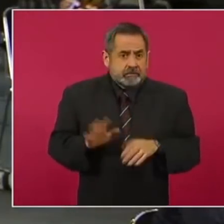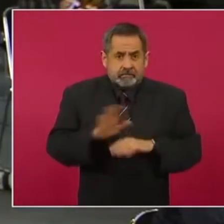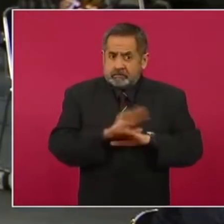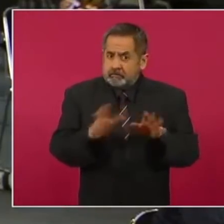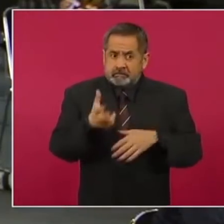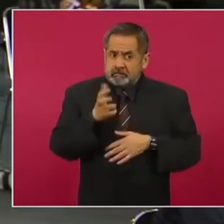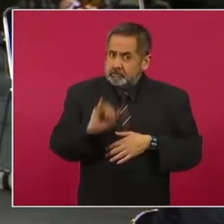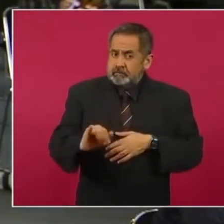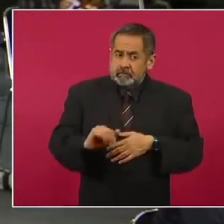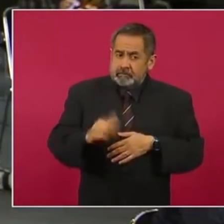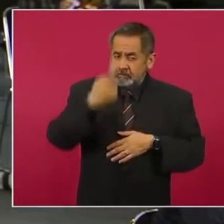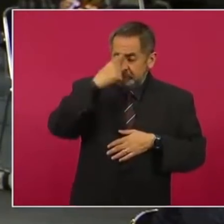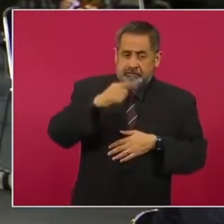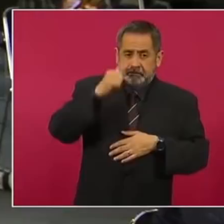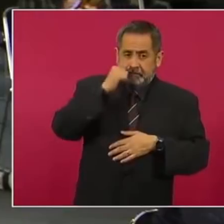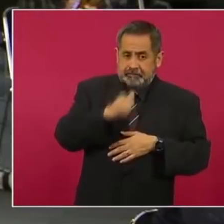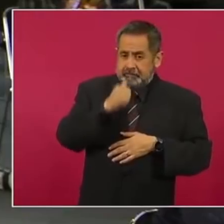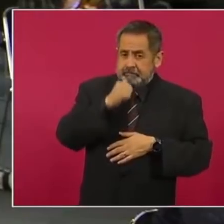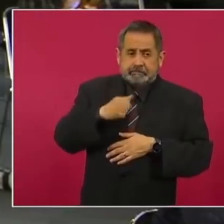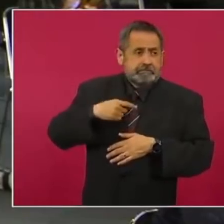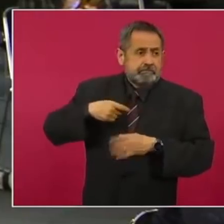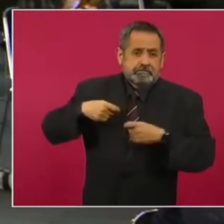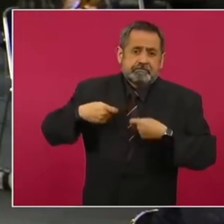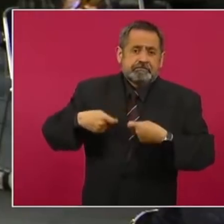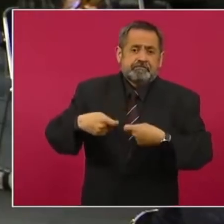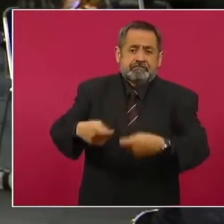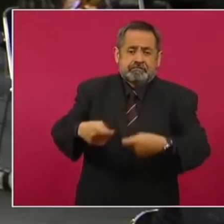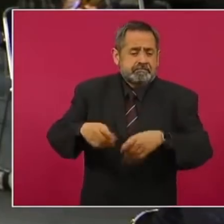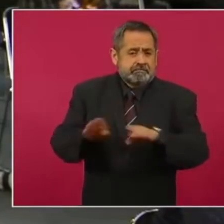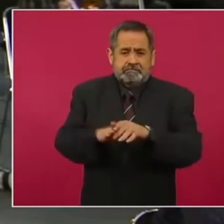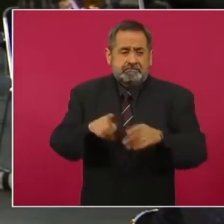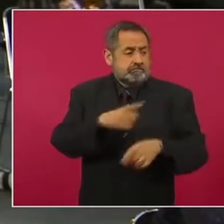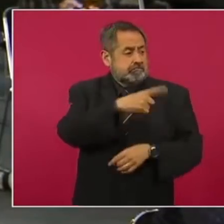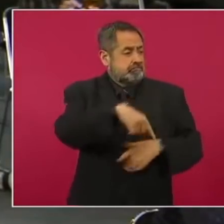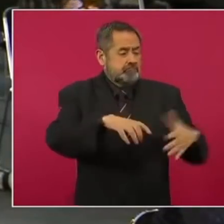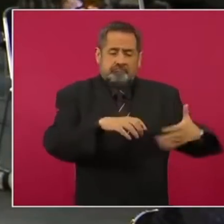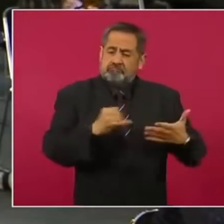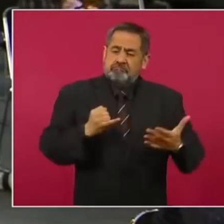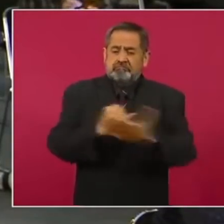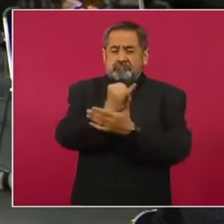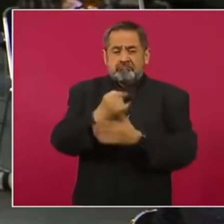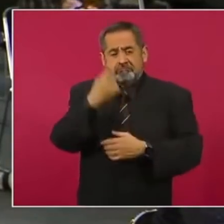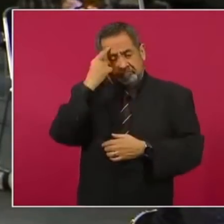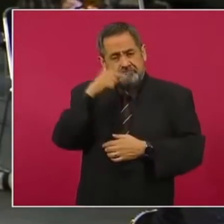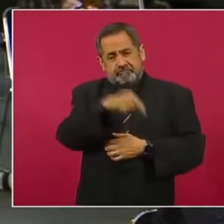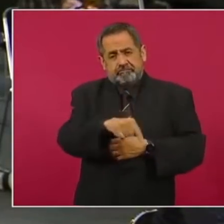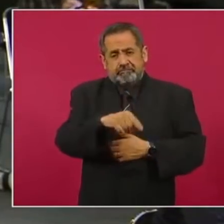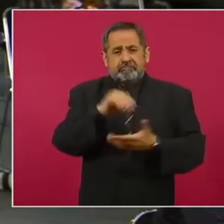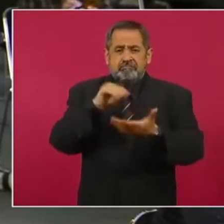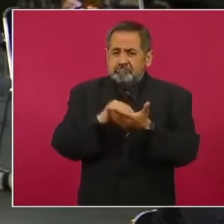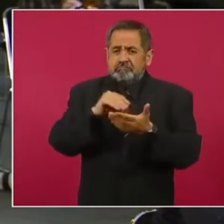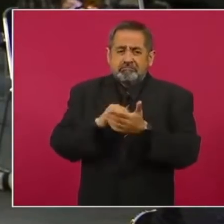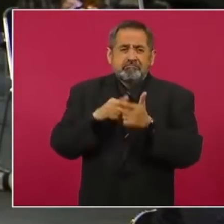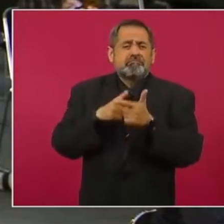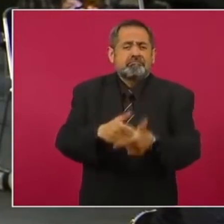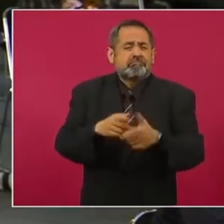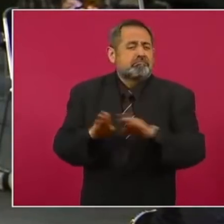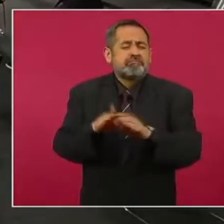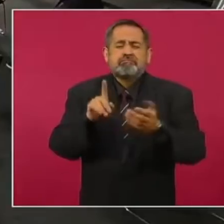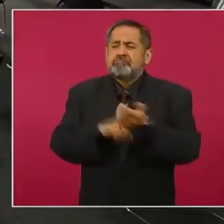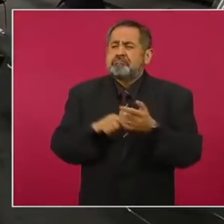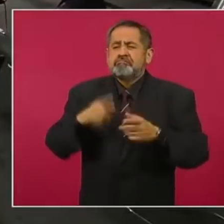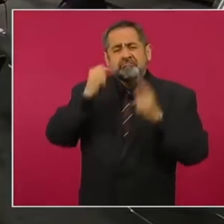a permanecer sujetos de un ineluctable y siniestro determinismo, destinados a sobrevivir al infinito en una lógica de